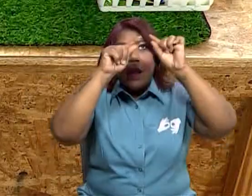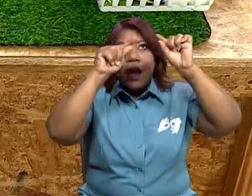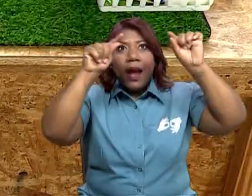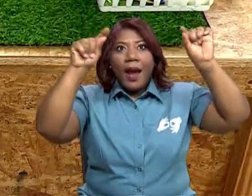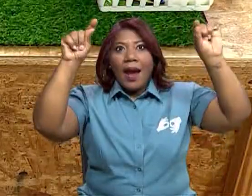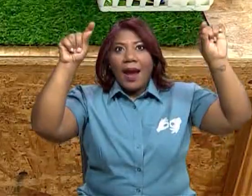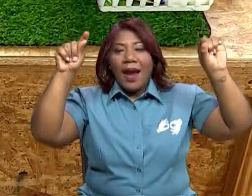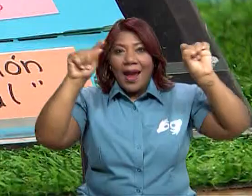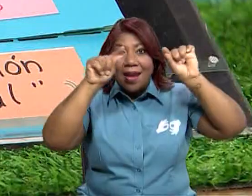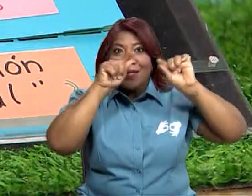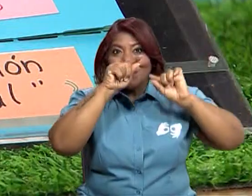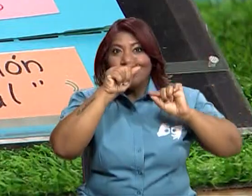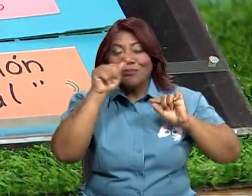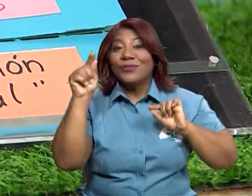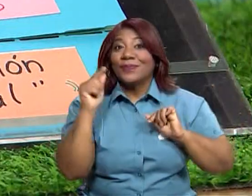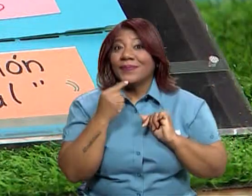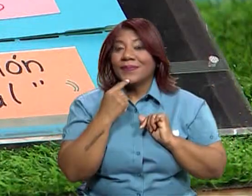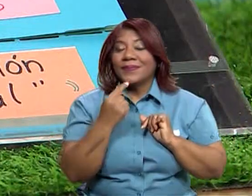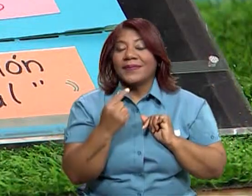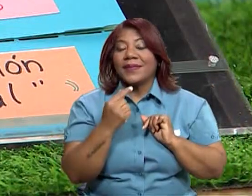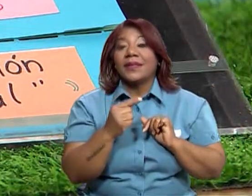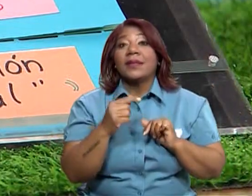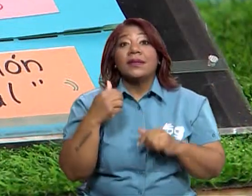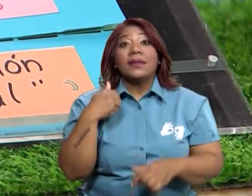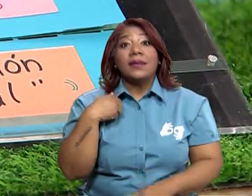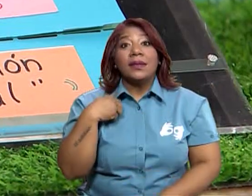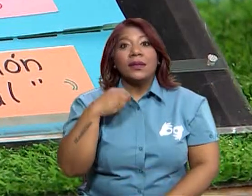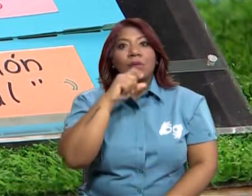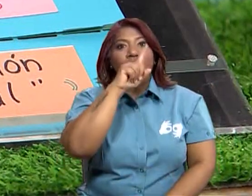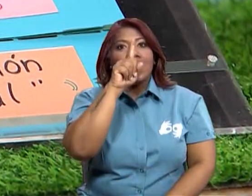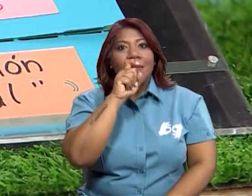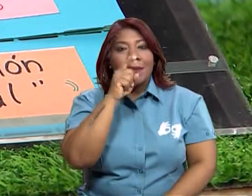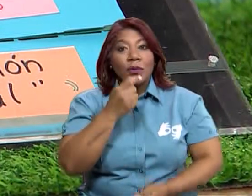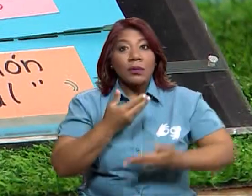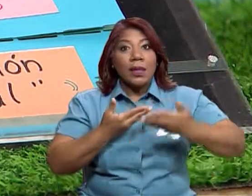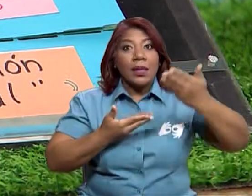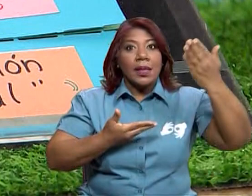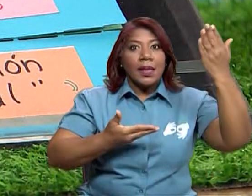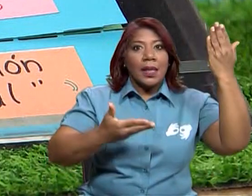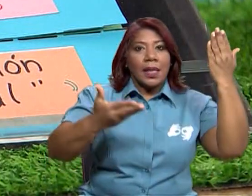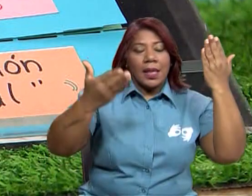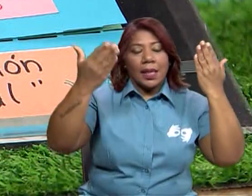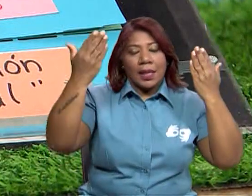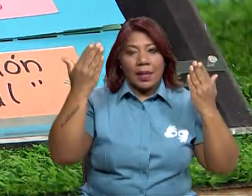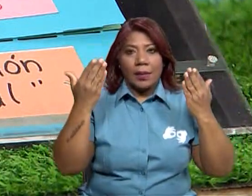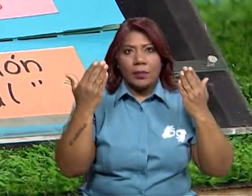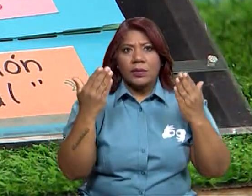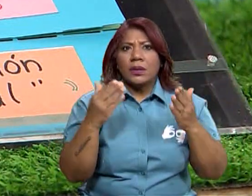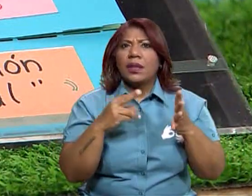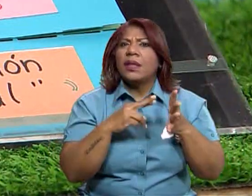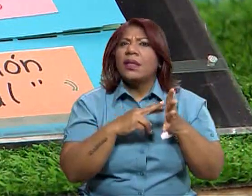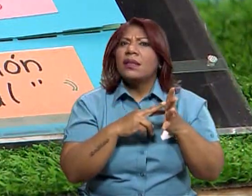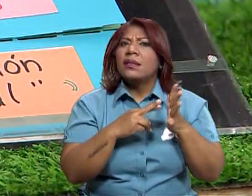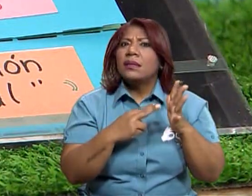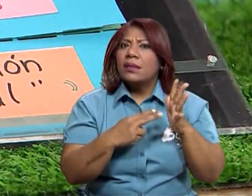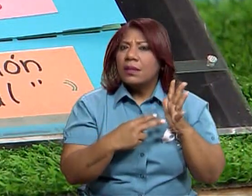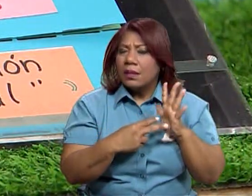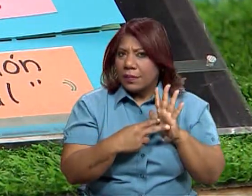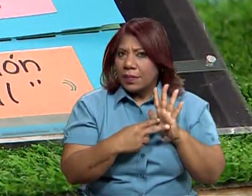lab book vamos a realizarlo con cada una de las preguntas solicitadas. Promundo y beneficio, ¿qué es? ¿O qué significa?